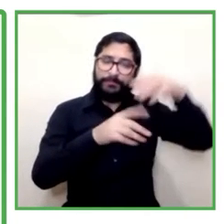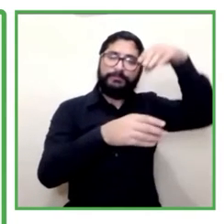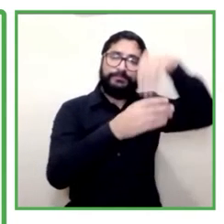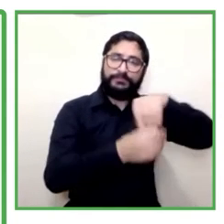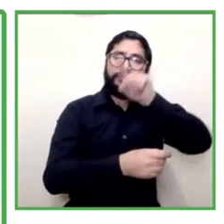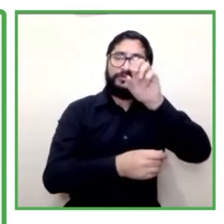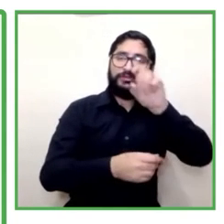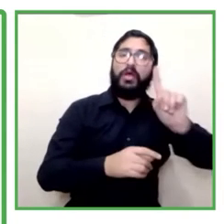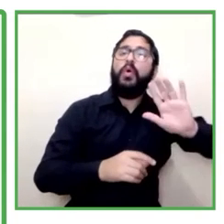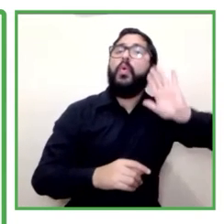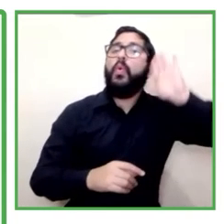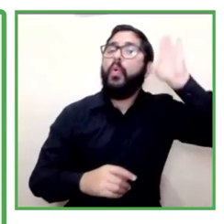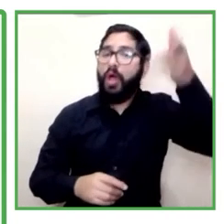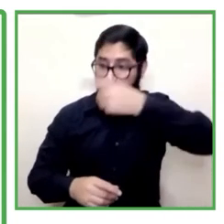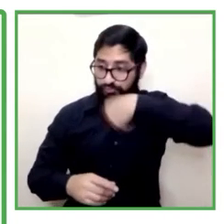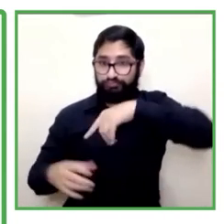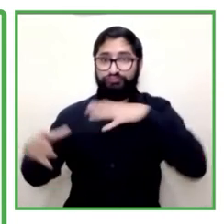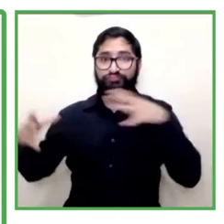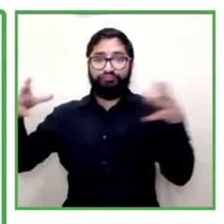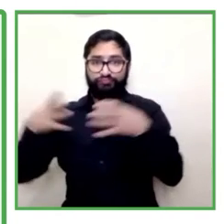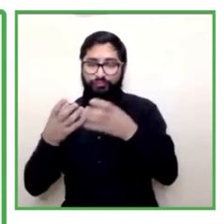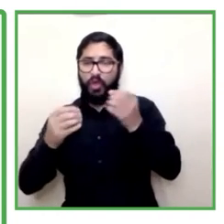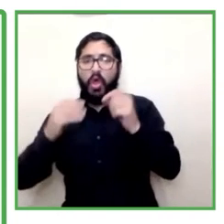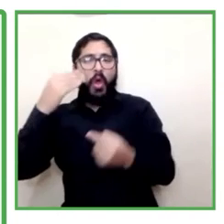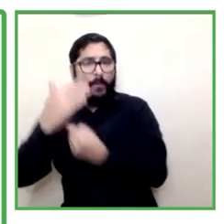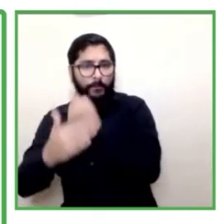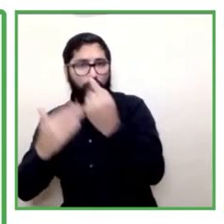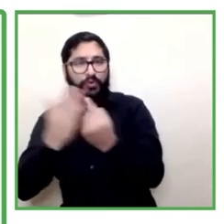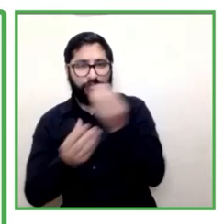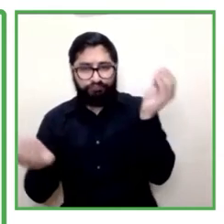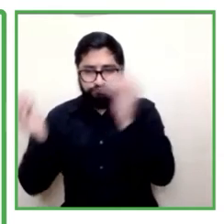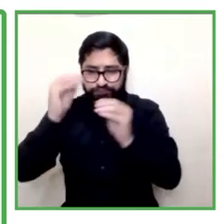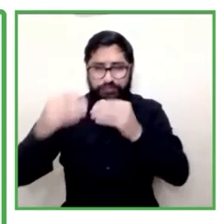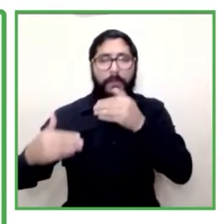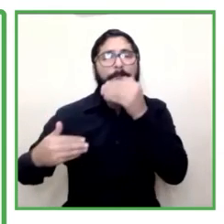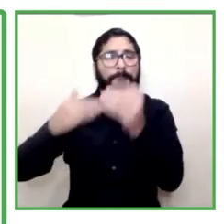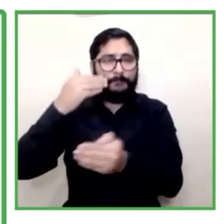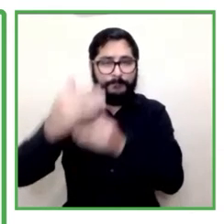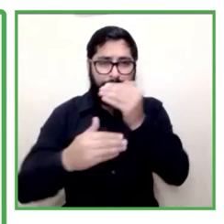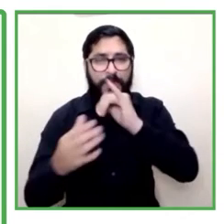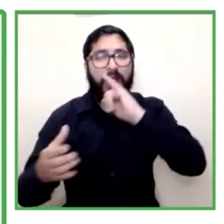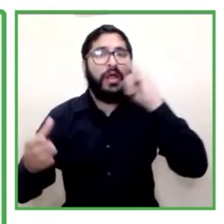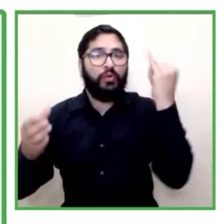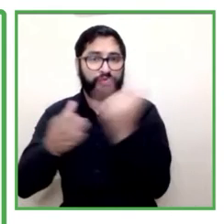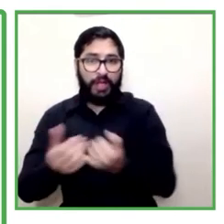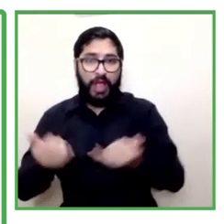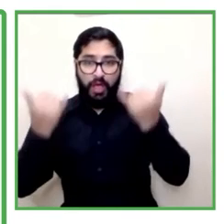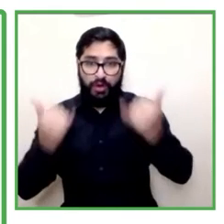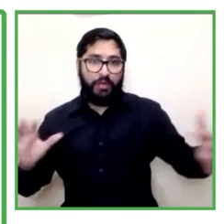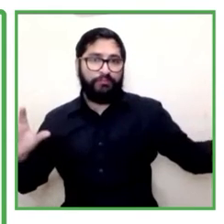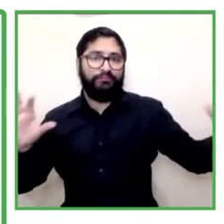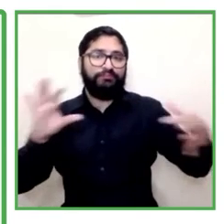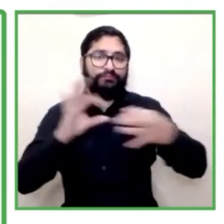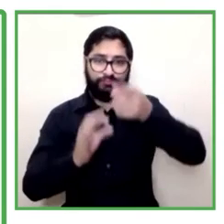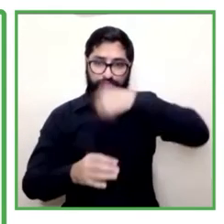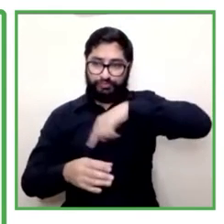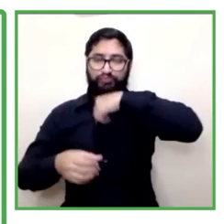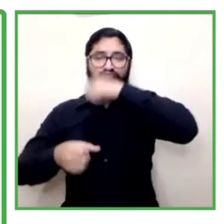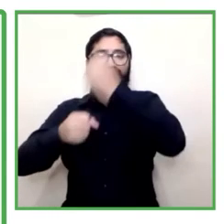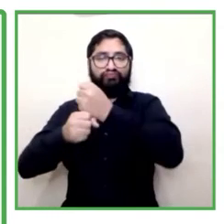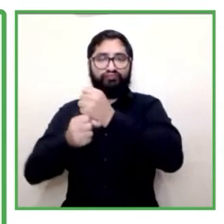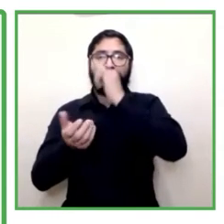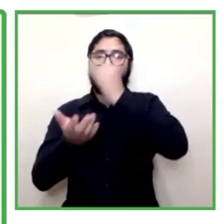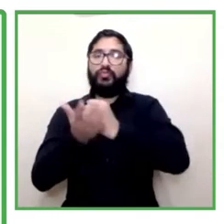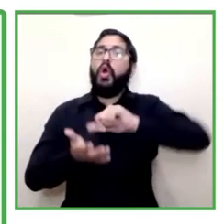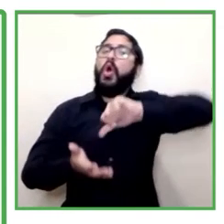proceso de inclusión y ya hoy están vinculados con nuestra entidad otro aspecto relevante y de impacto ha sido la